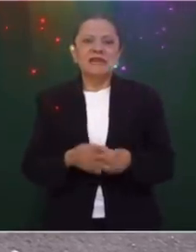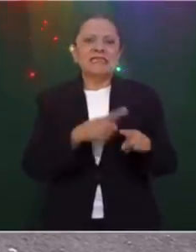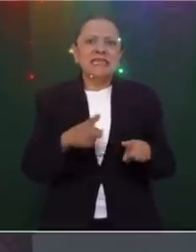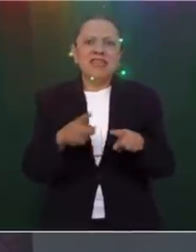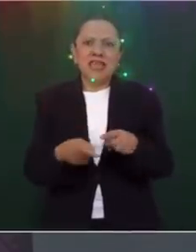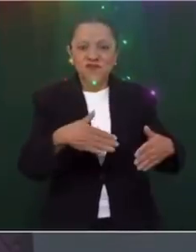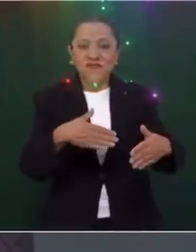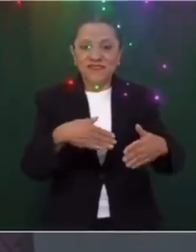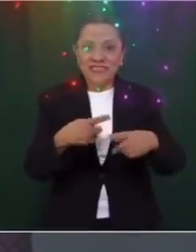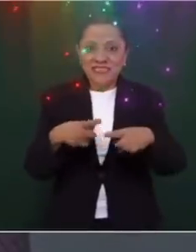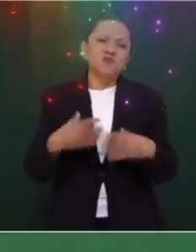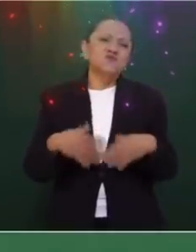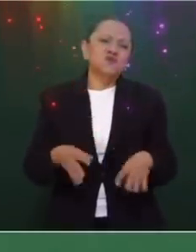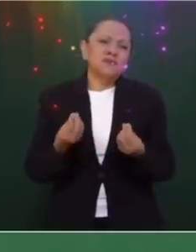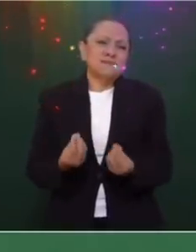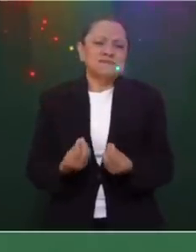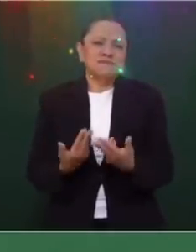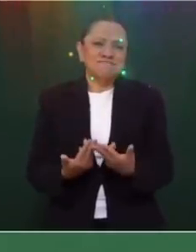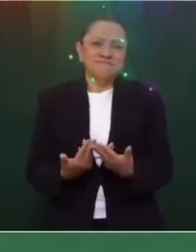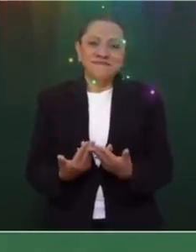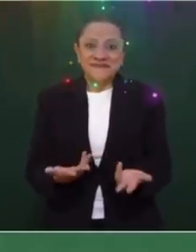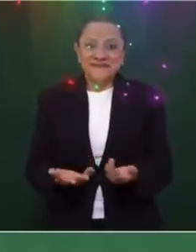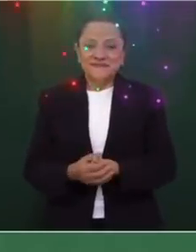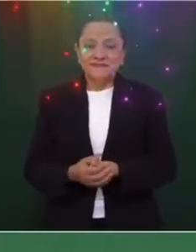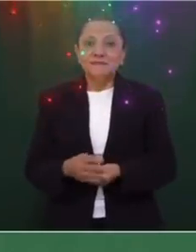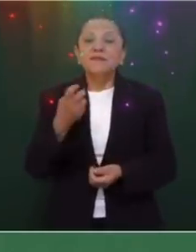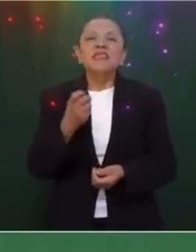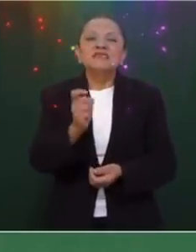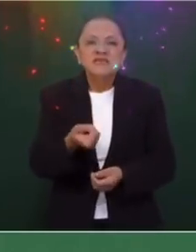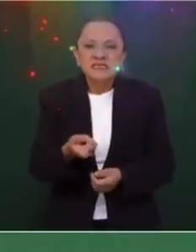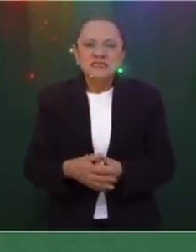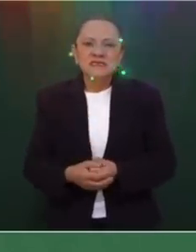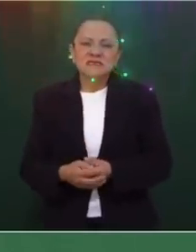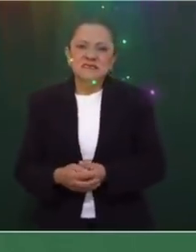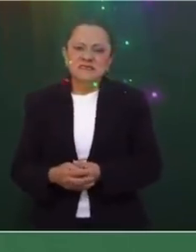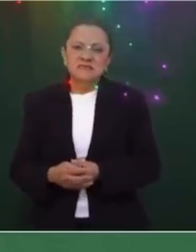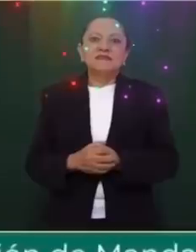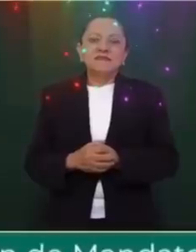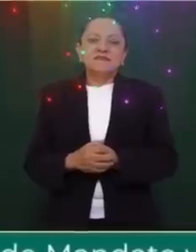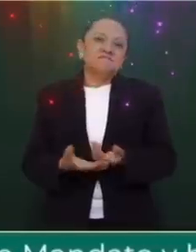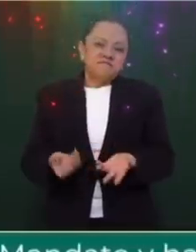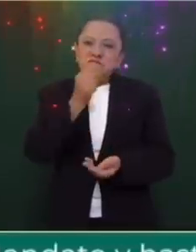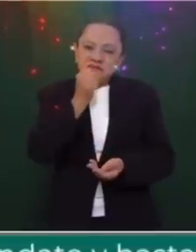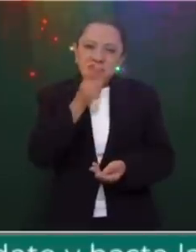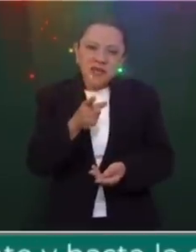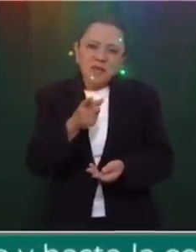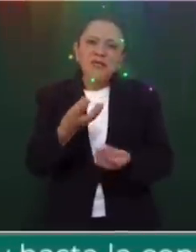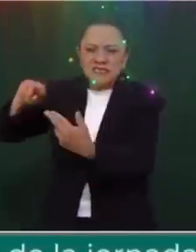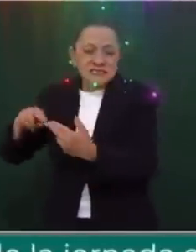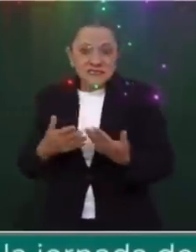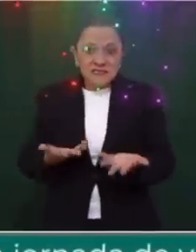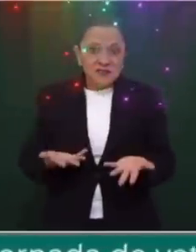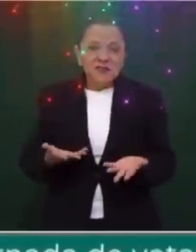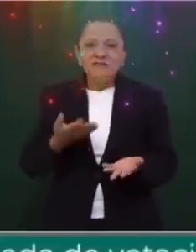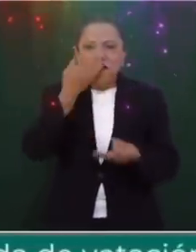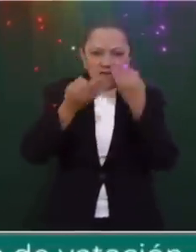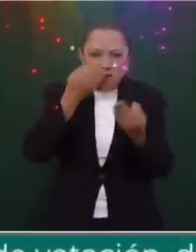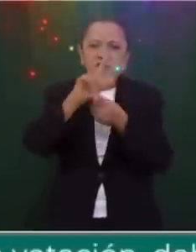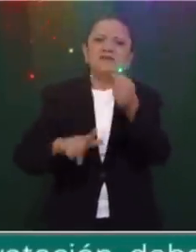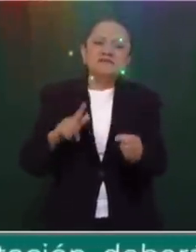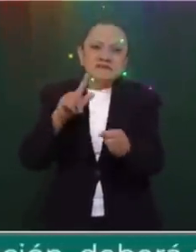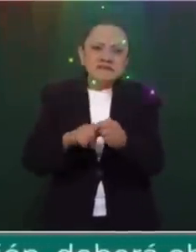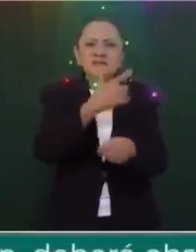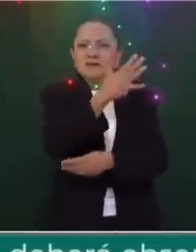guisos, de comidas, como en México. Y eso tiene que ver con nuestras culturas. De muchas regiones, flora, fauna,